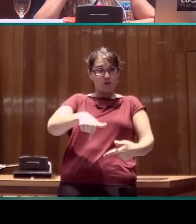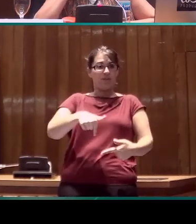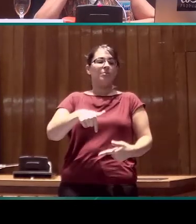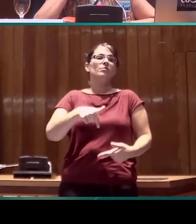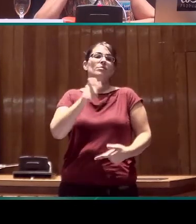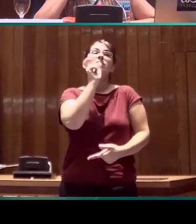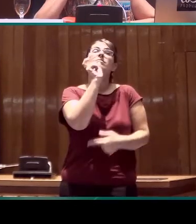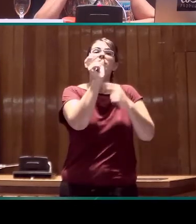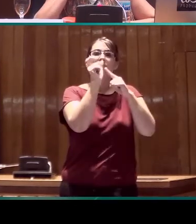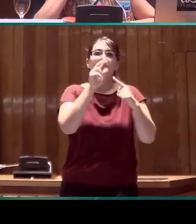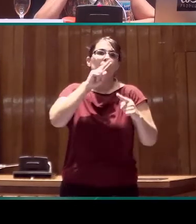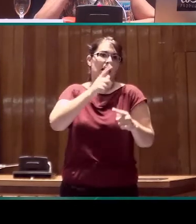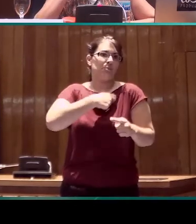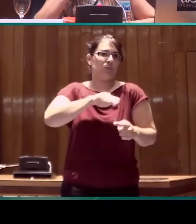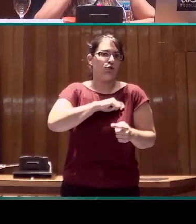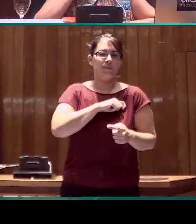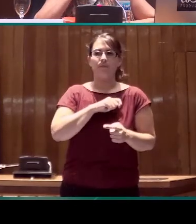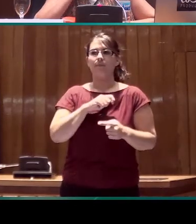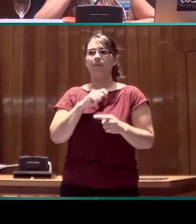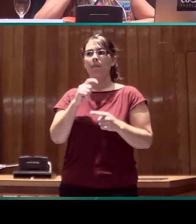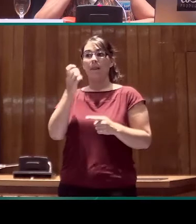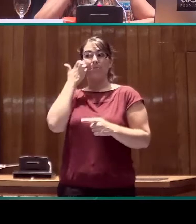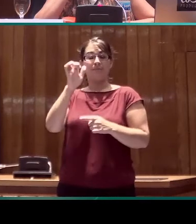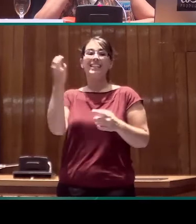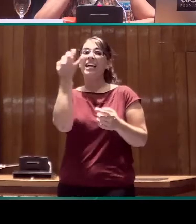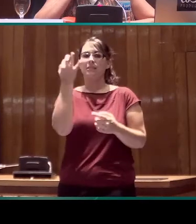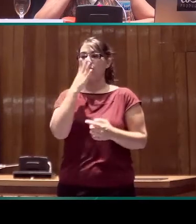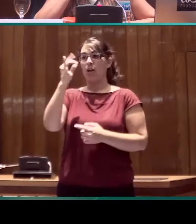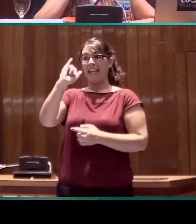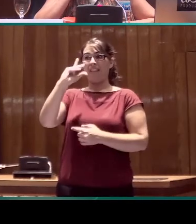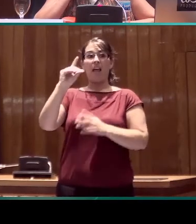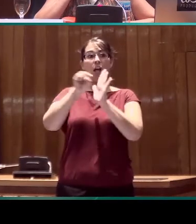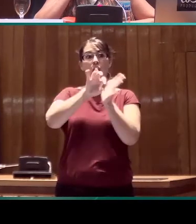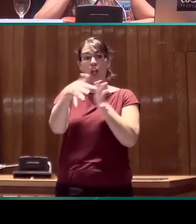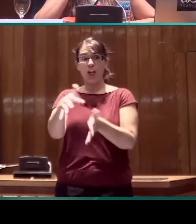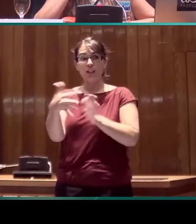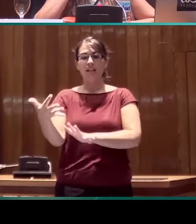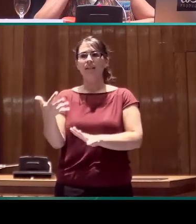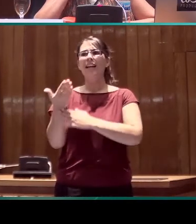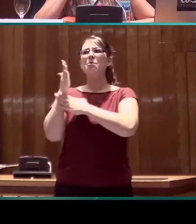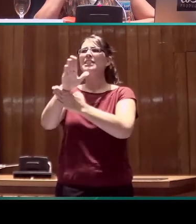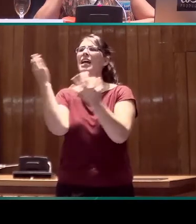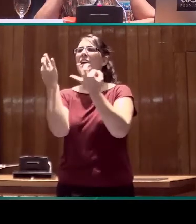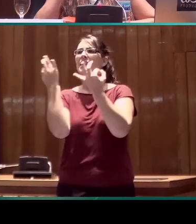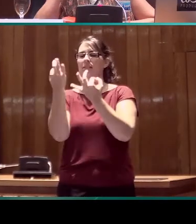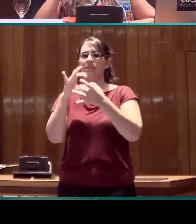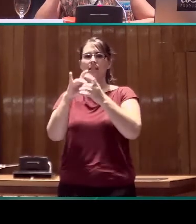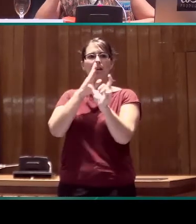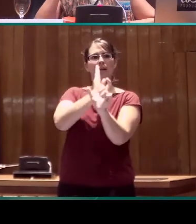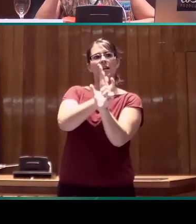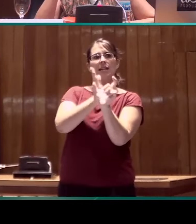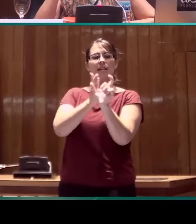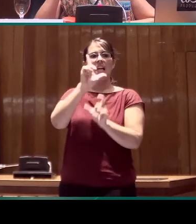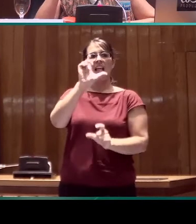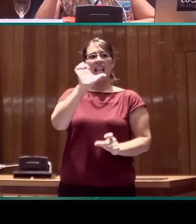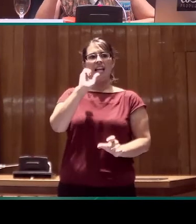lo particular es que estas ideglosas representan lexemas, es decir, no vamos a